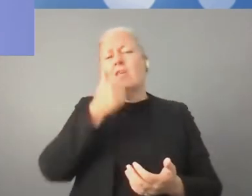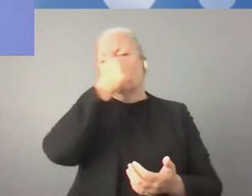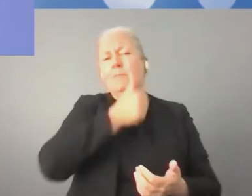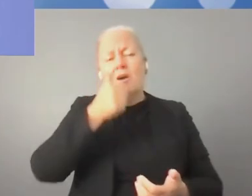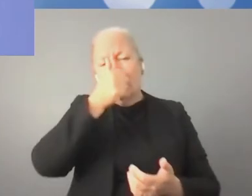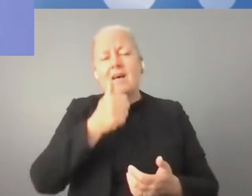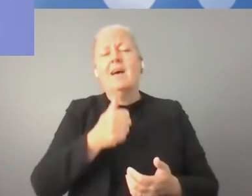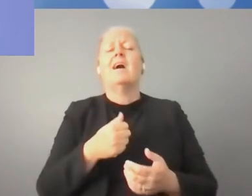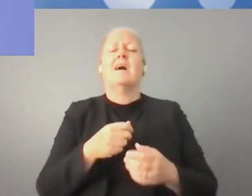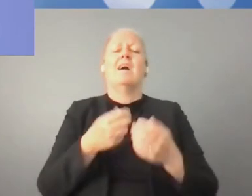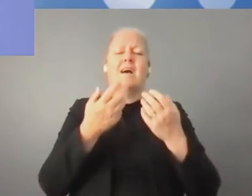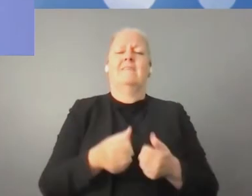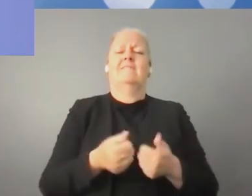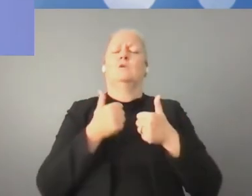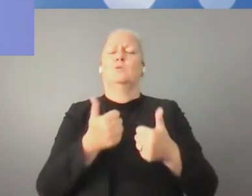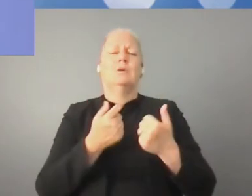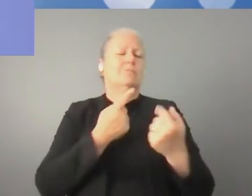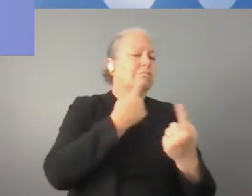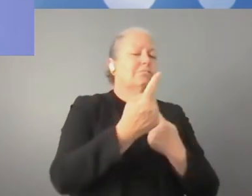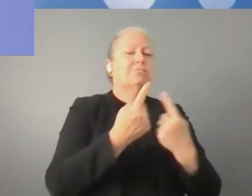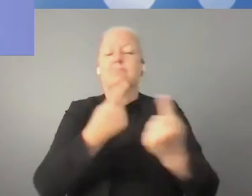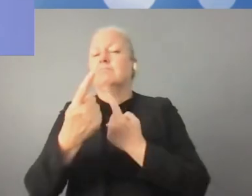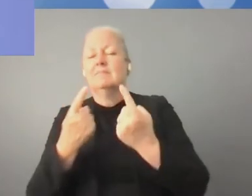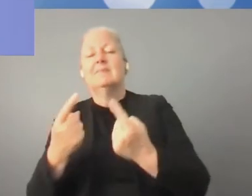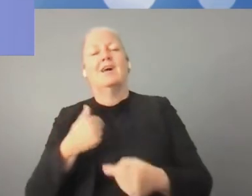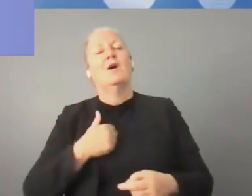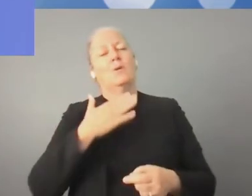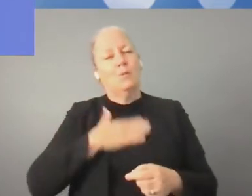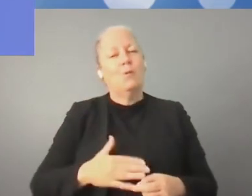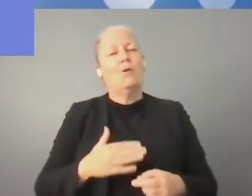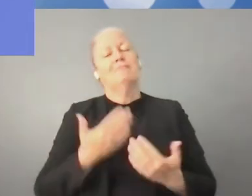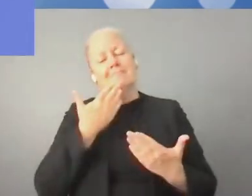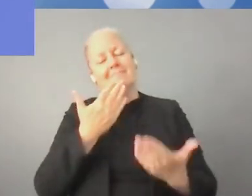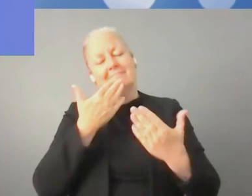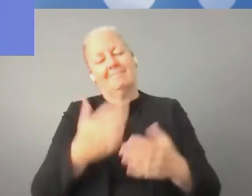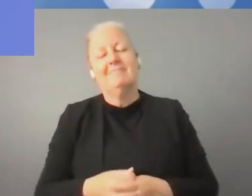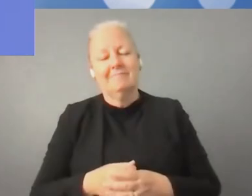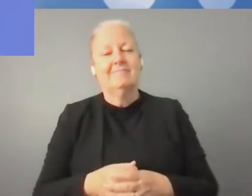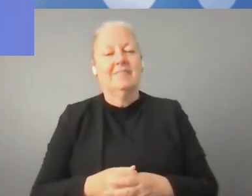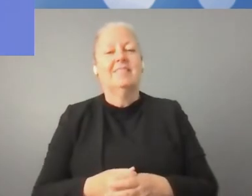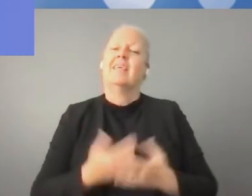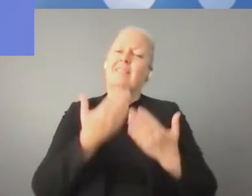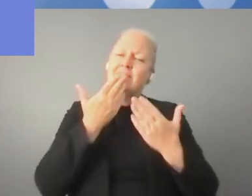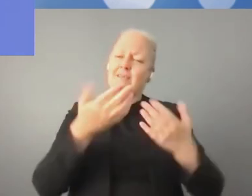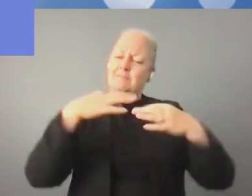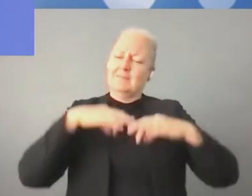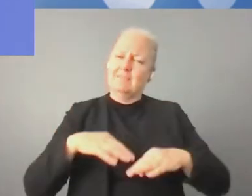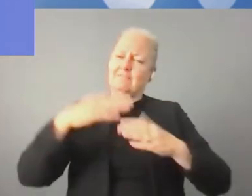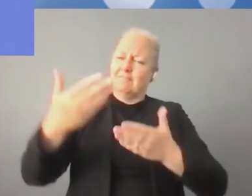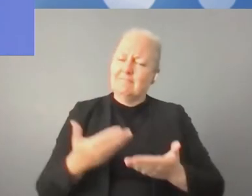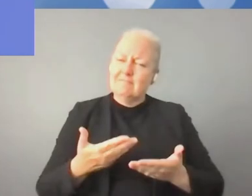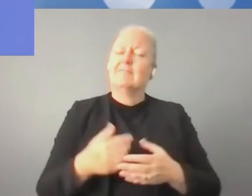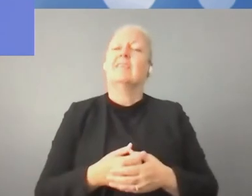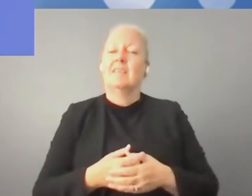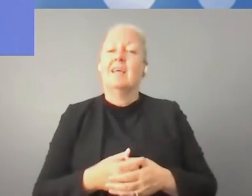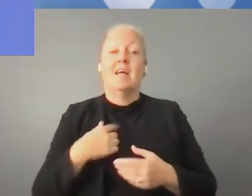de la cumbre de la ONU, me gustaría desde ya invitarles a todos